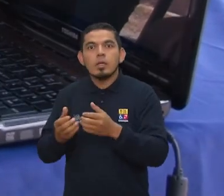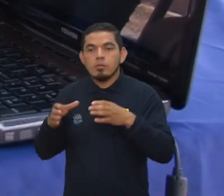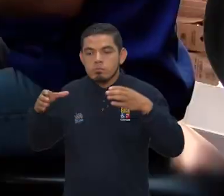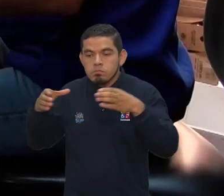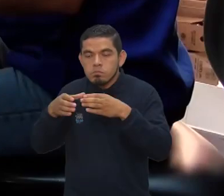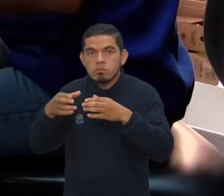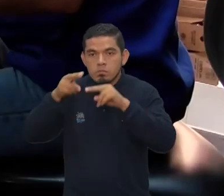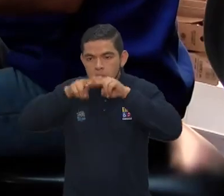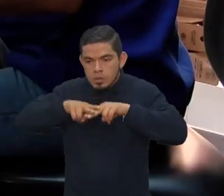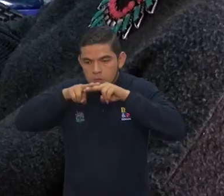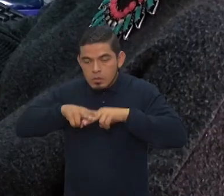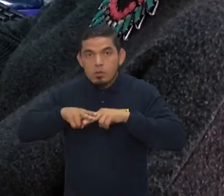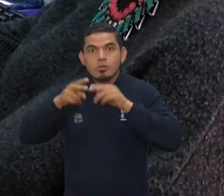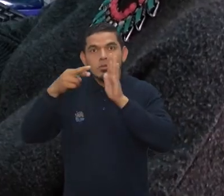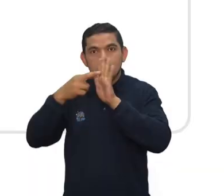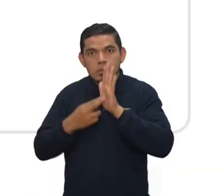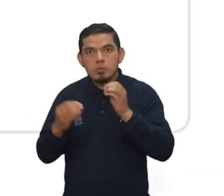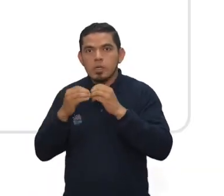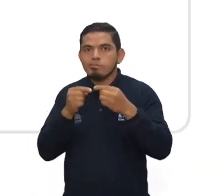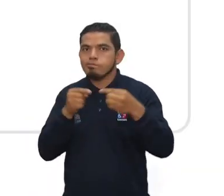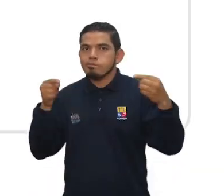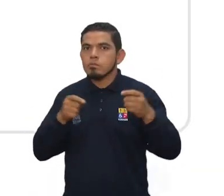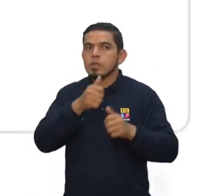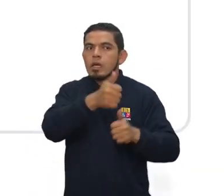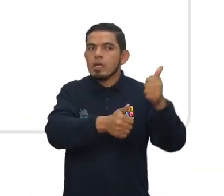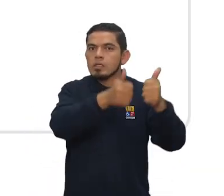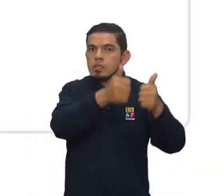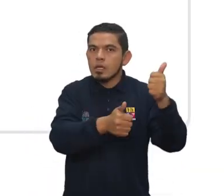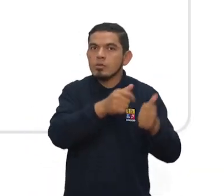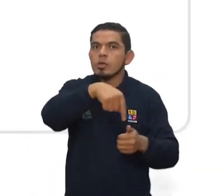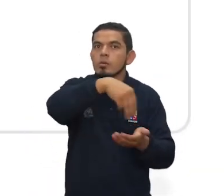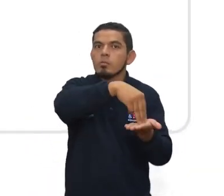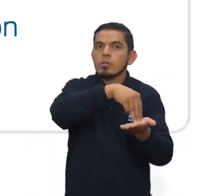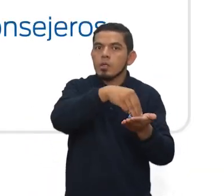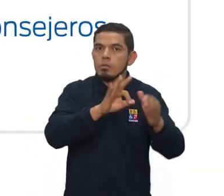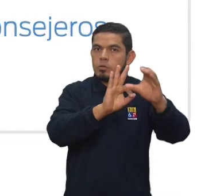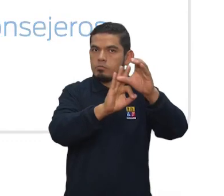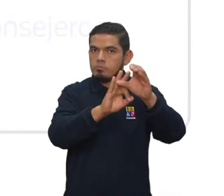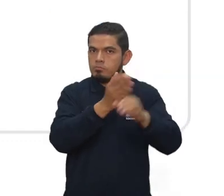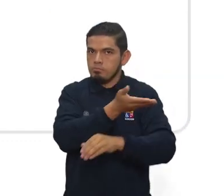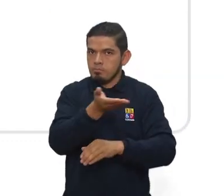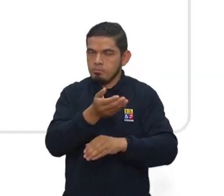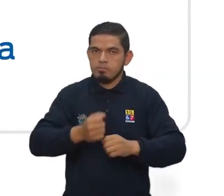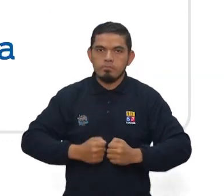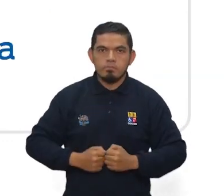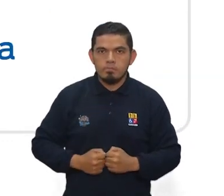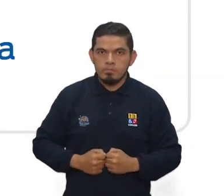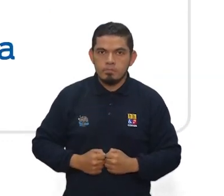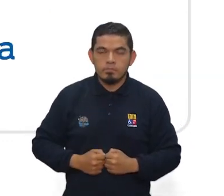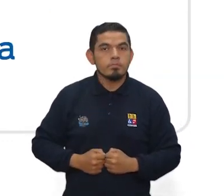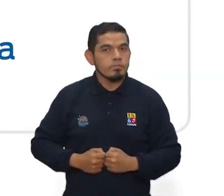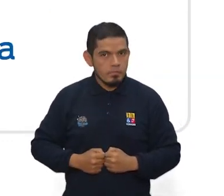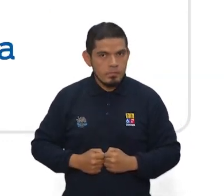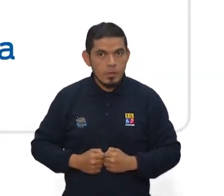verificación de requisitos e impugnación para las candidatas y candidatos a consejeras y consejeros del Consejo de Participación